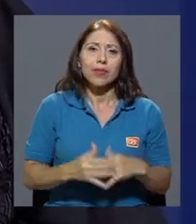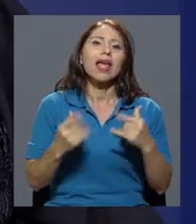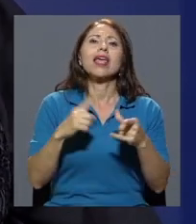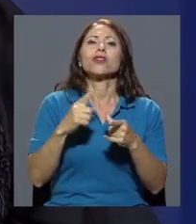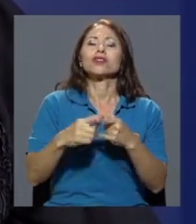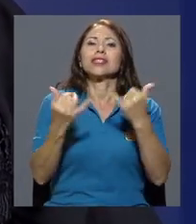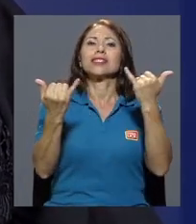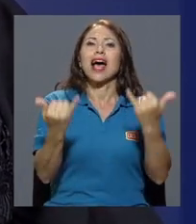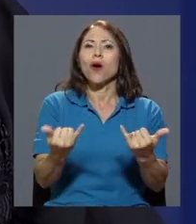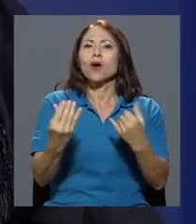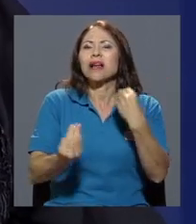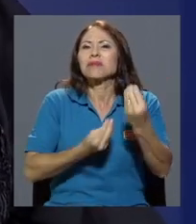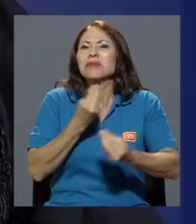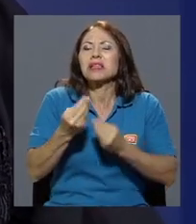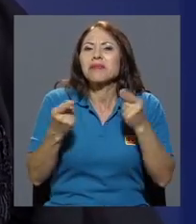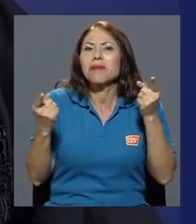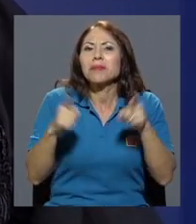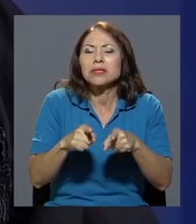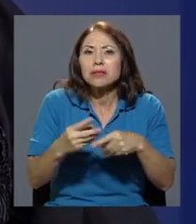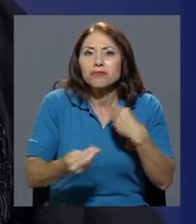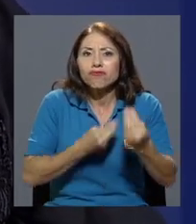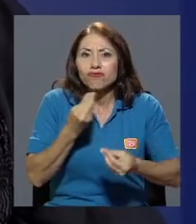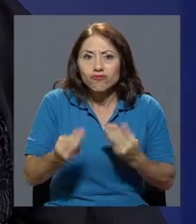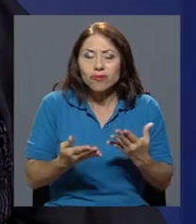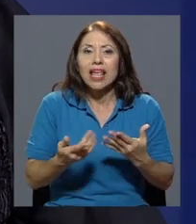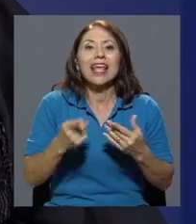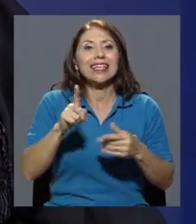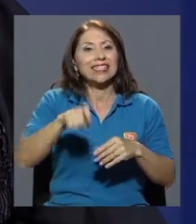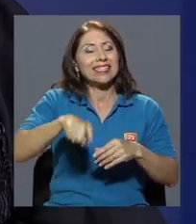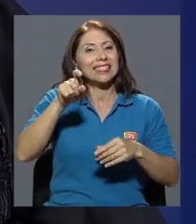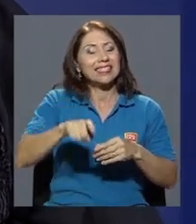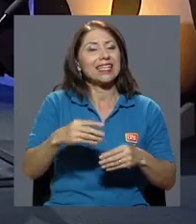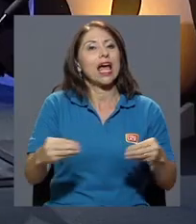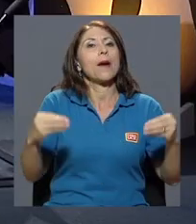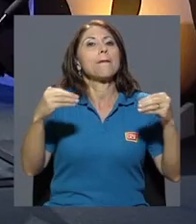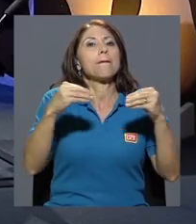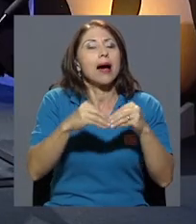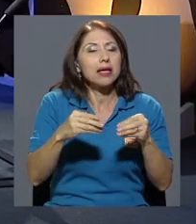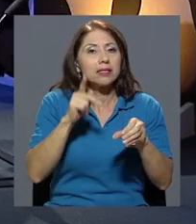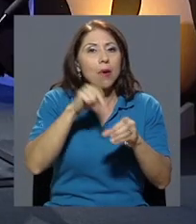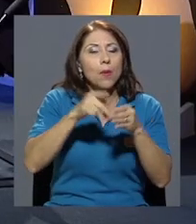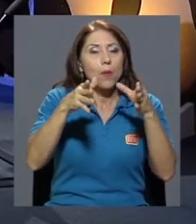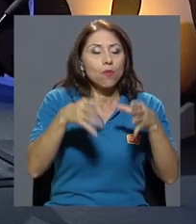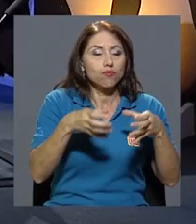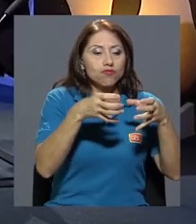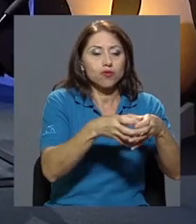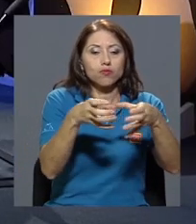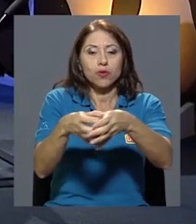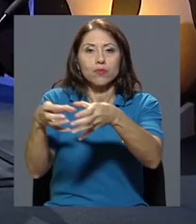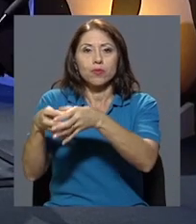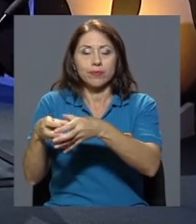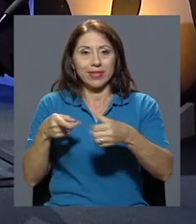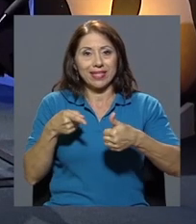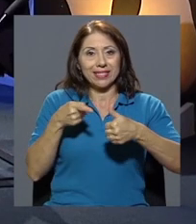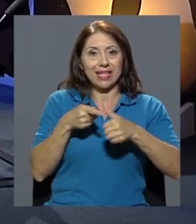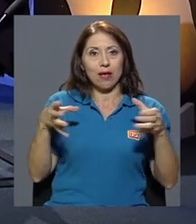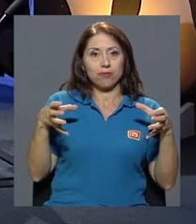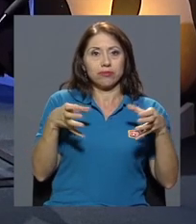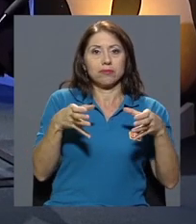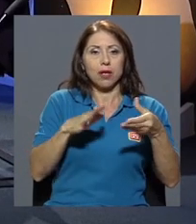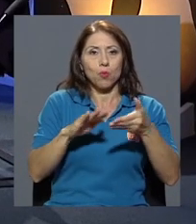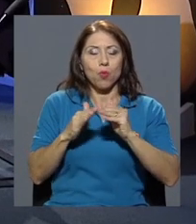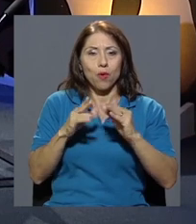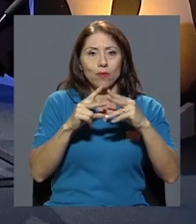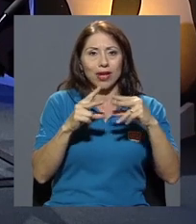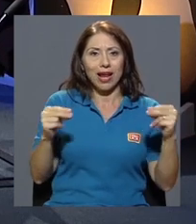¿dónde va a quedar? Ya Marcia lo decía, esto debe ser una sumatoria de muchos actores. Está el pueblo nicaragüense que una vez más ha